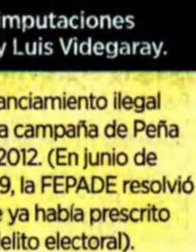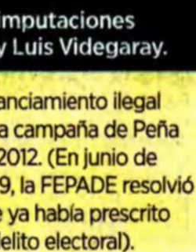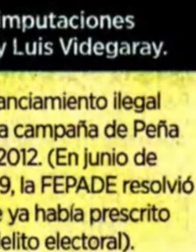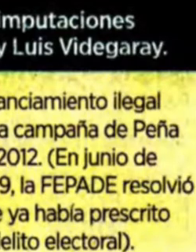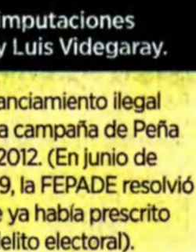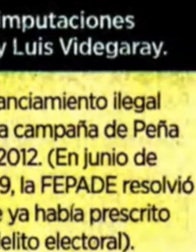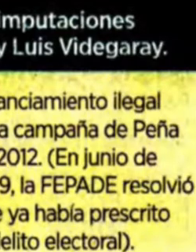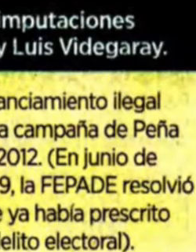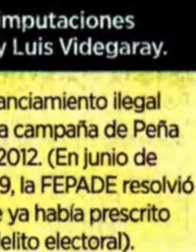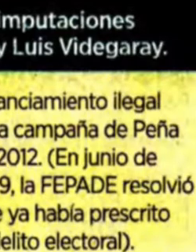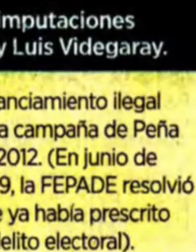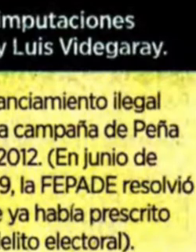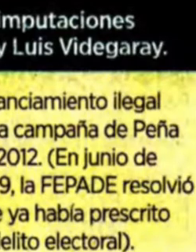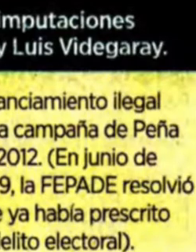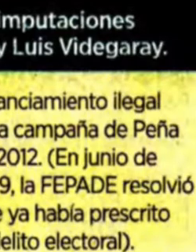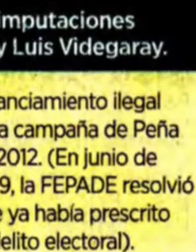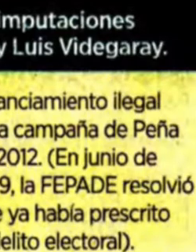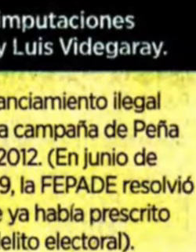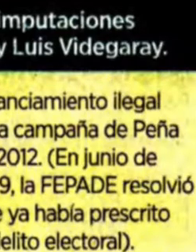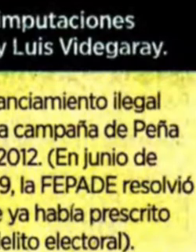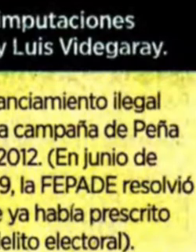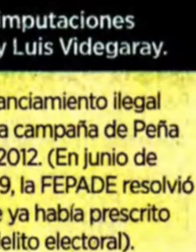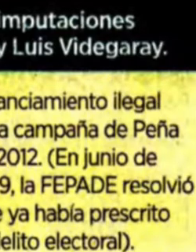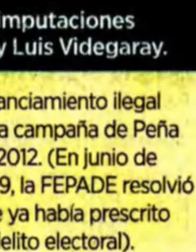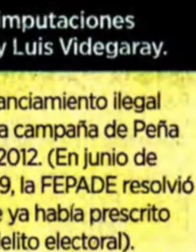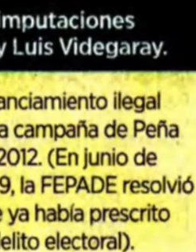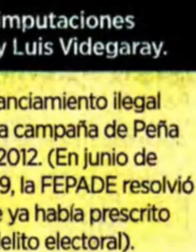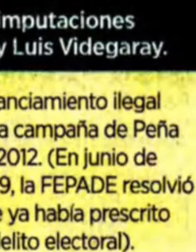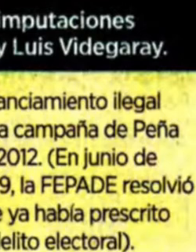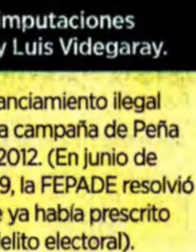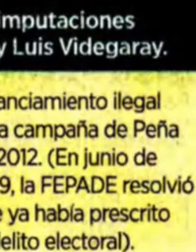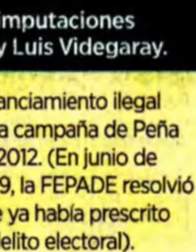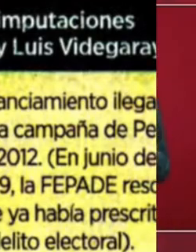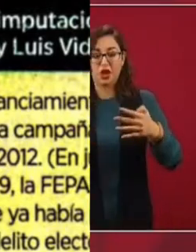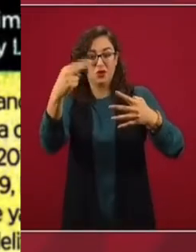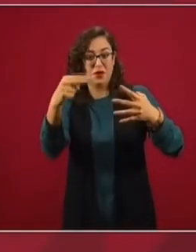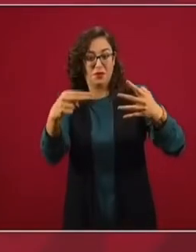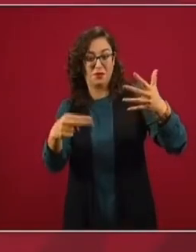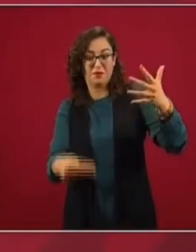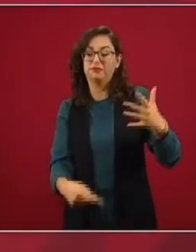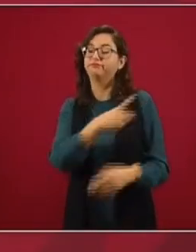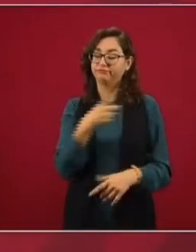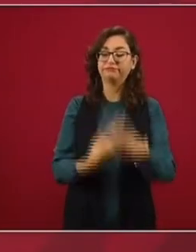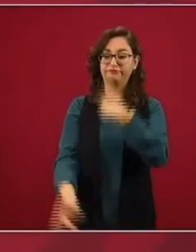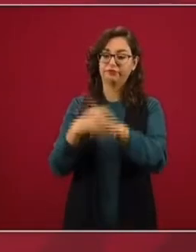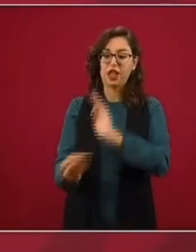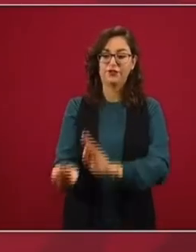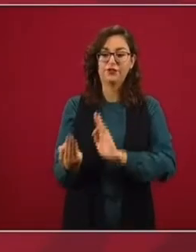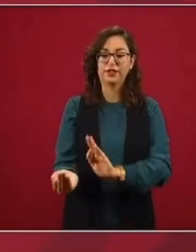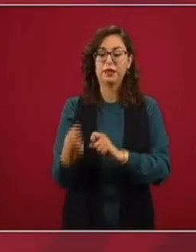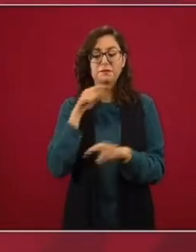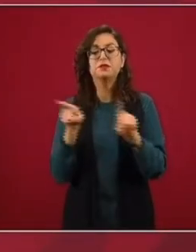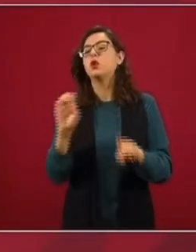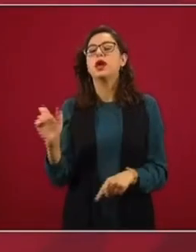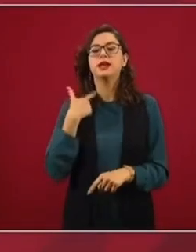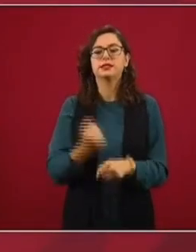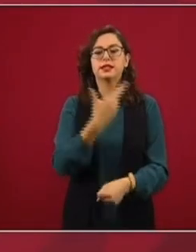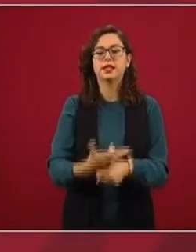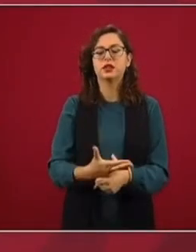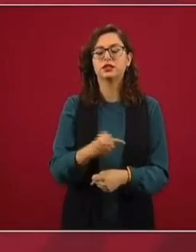el diputado al que hace mención, los senadores, todos los mencionados, bueno, el que estaba de secretario de Hacienda